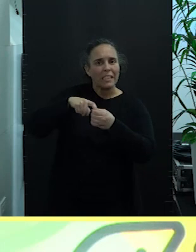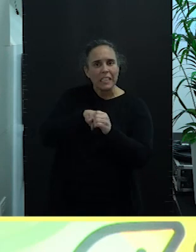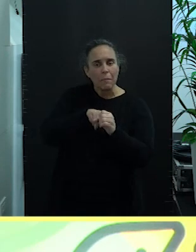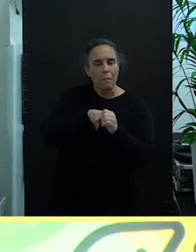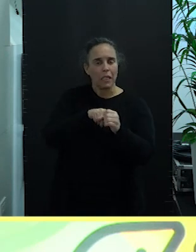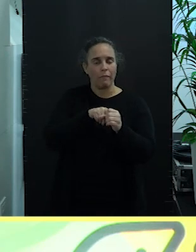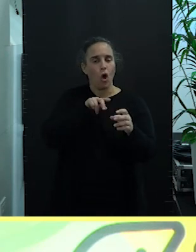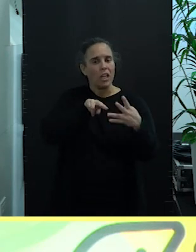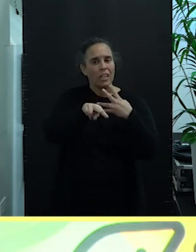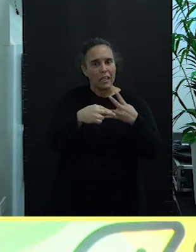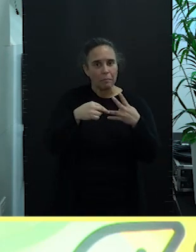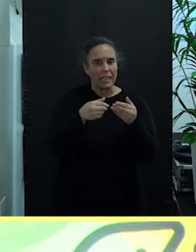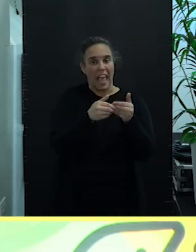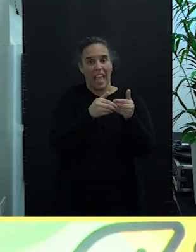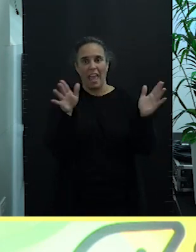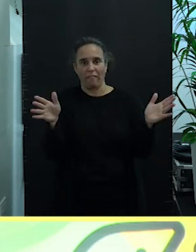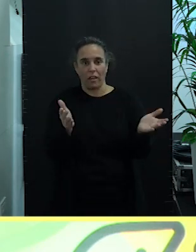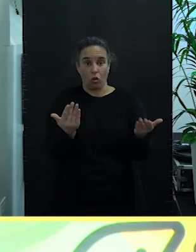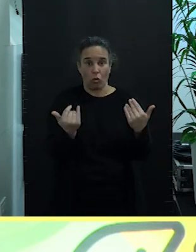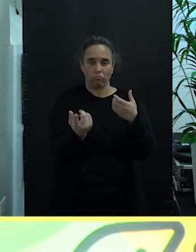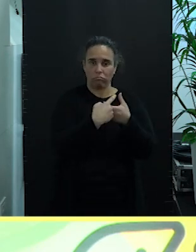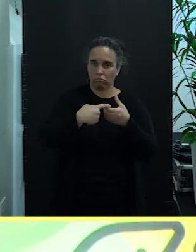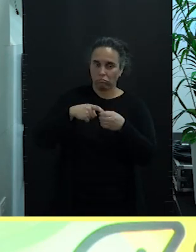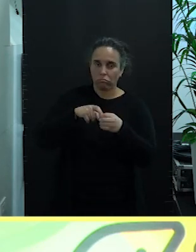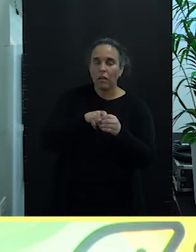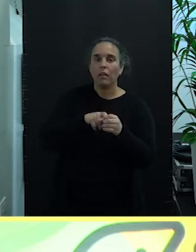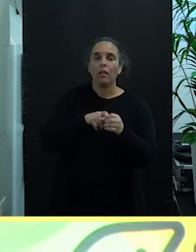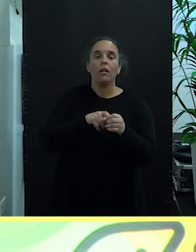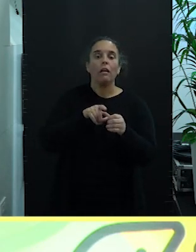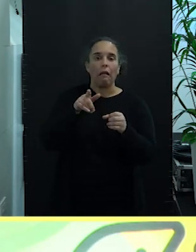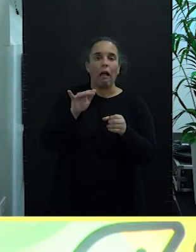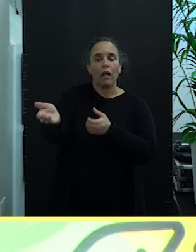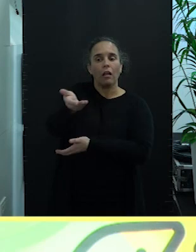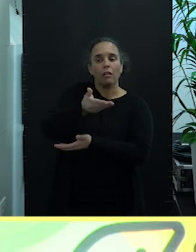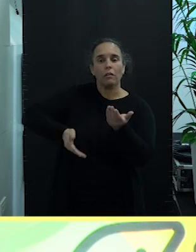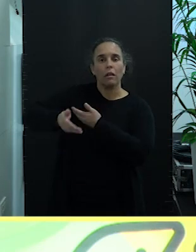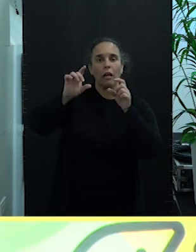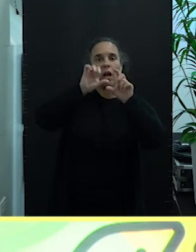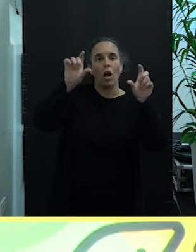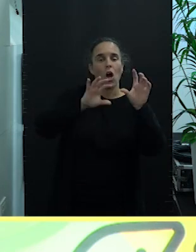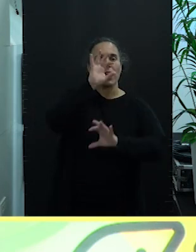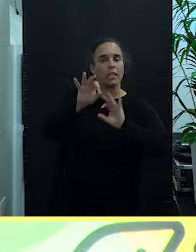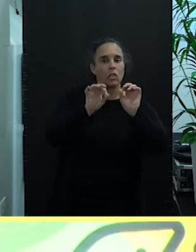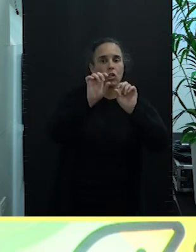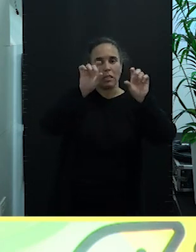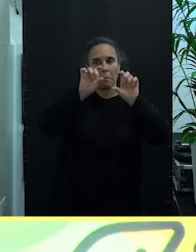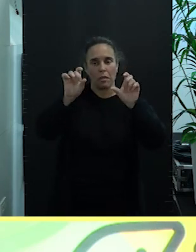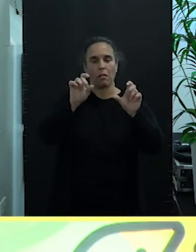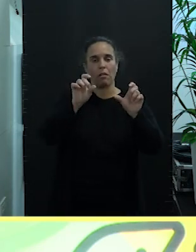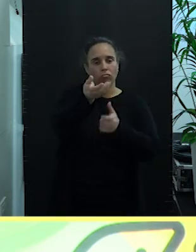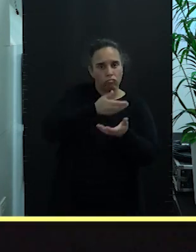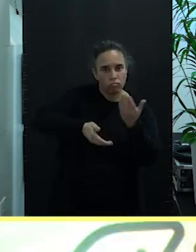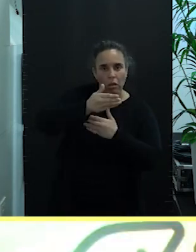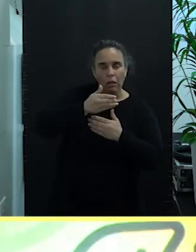abierto, que ha contado con la colaboración de las organizaciones empresariales y